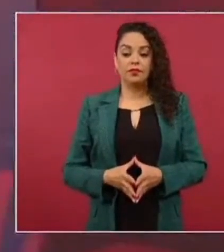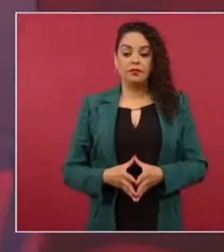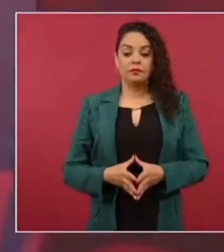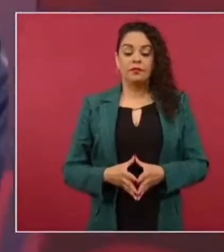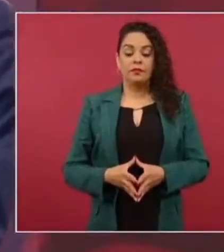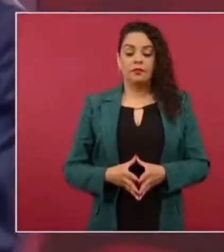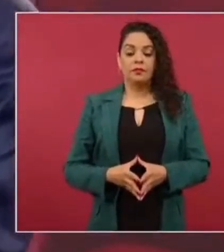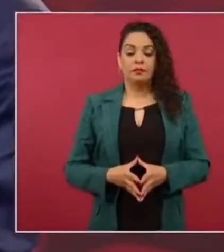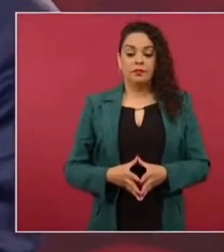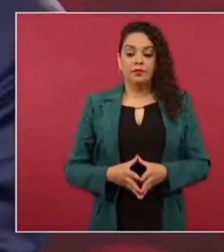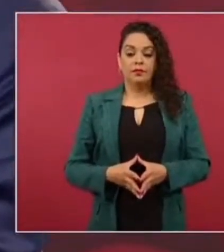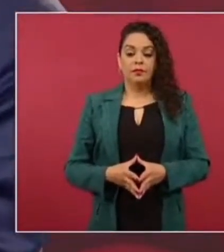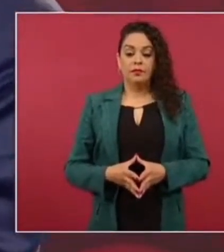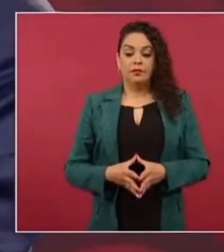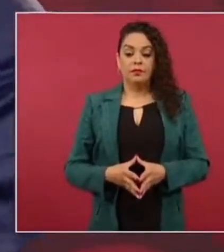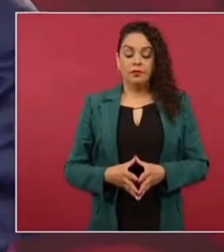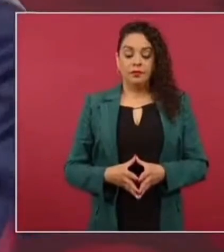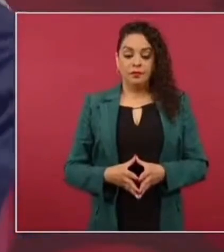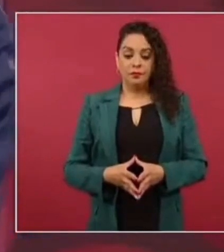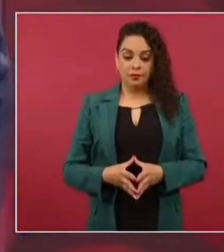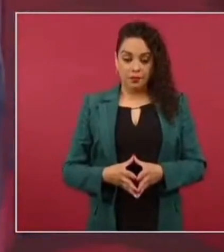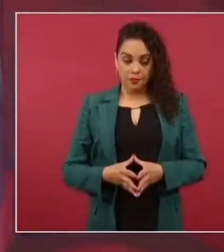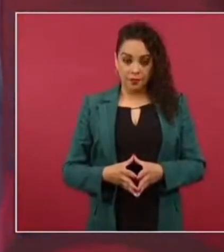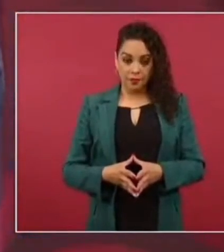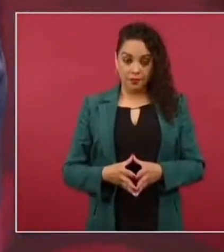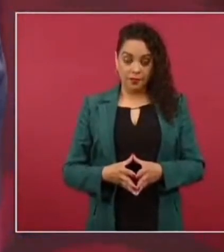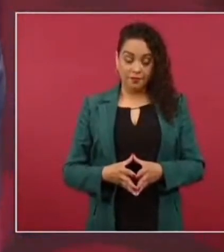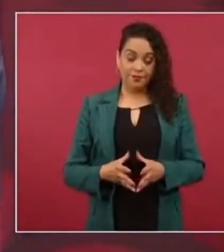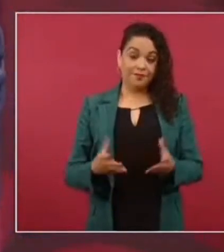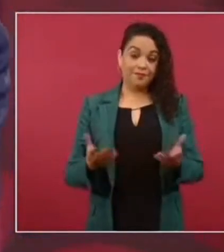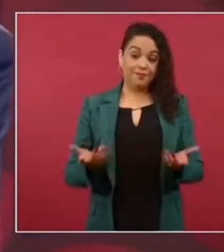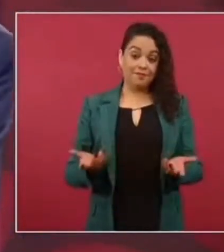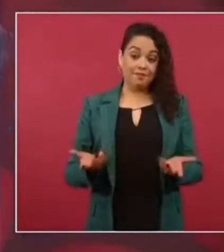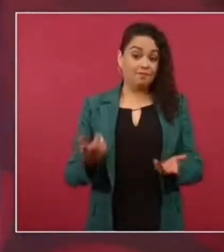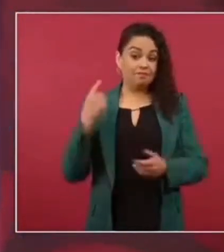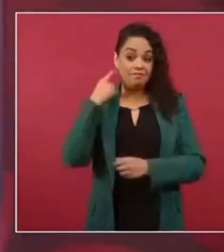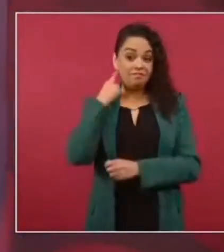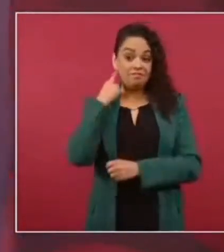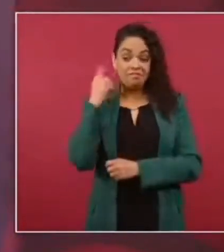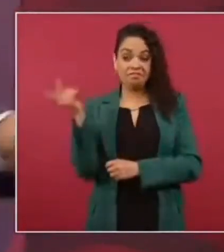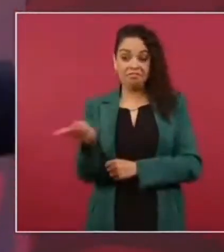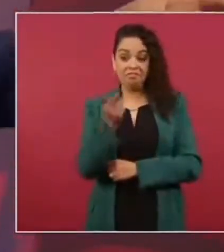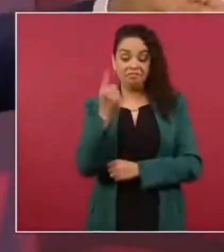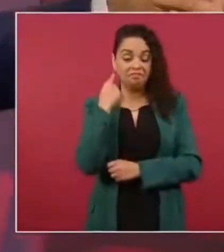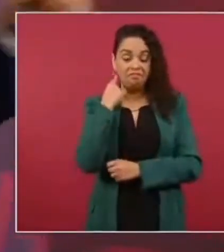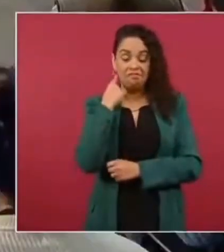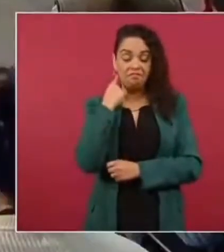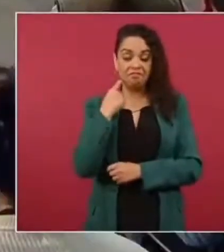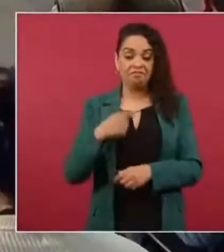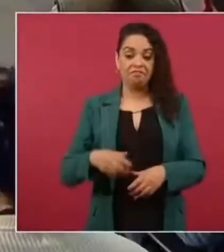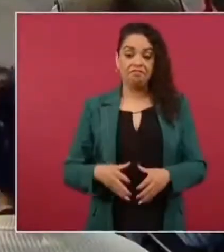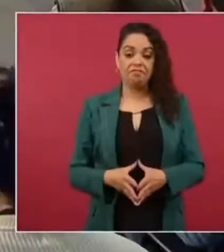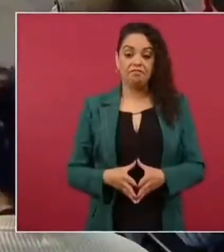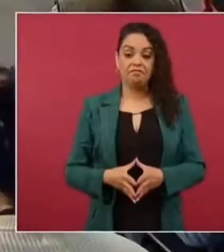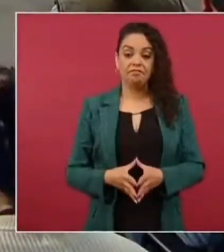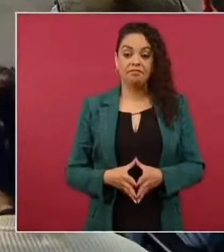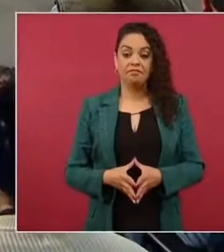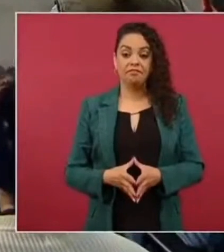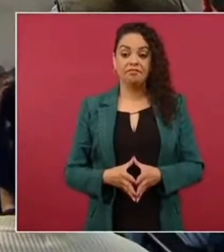no es que miren aquí ando con Antonio